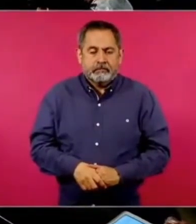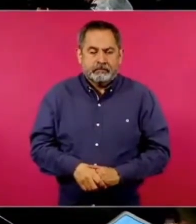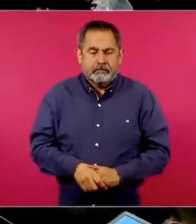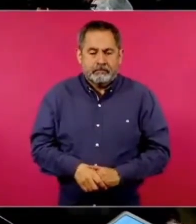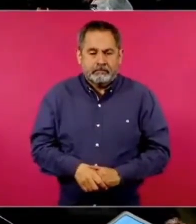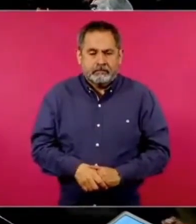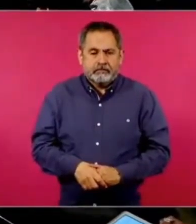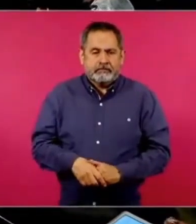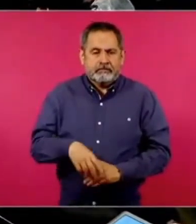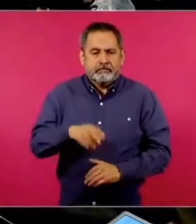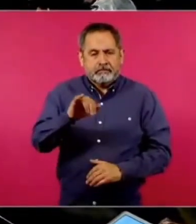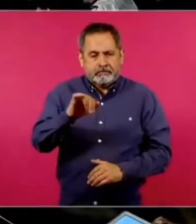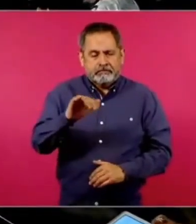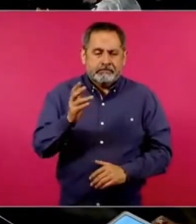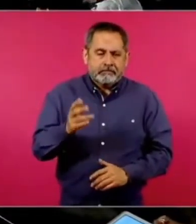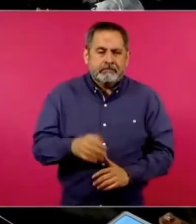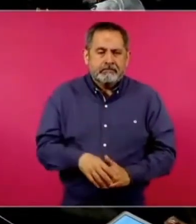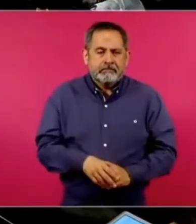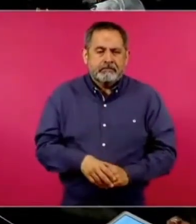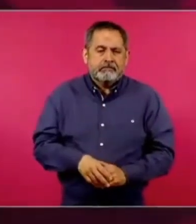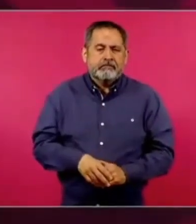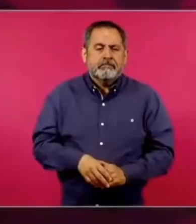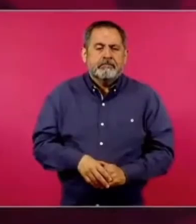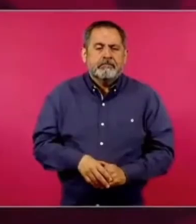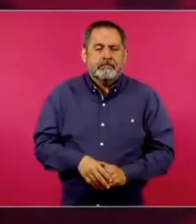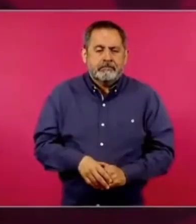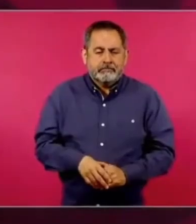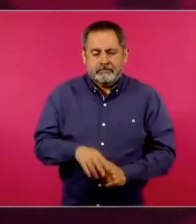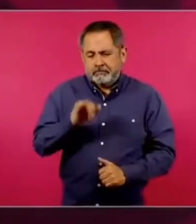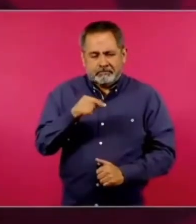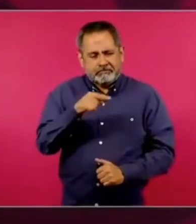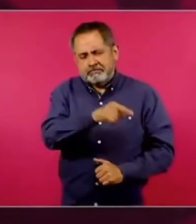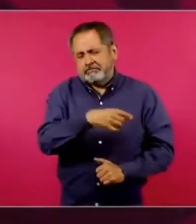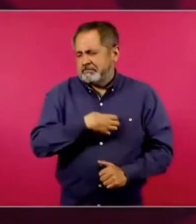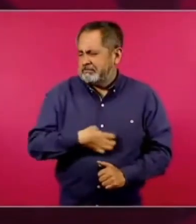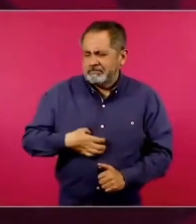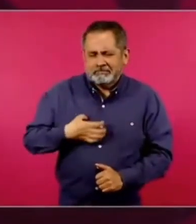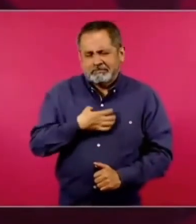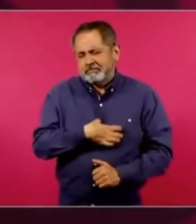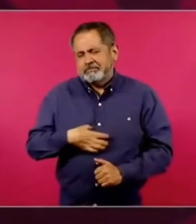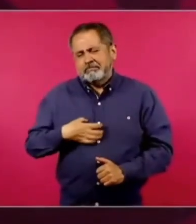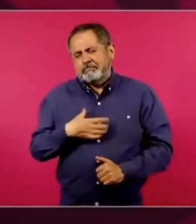sí, no, está él muy contento.